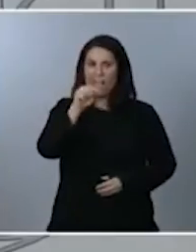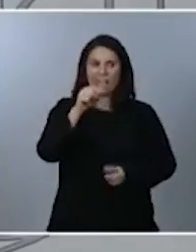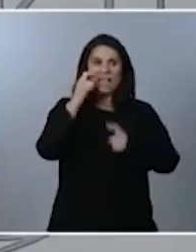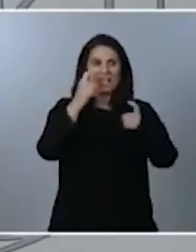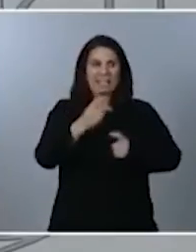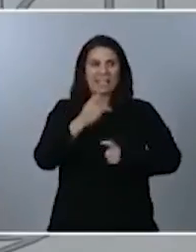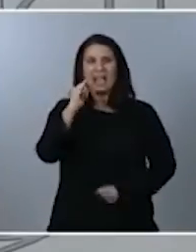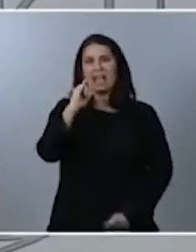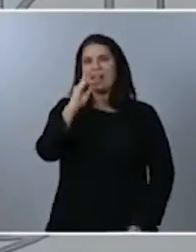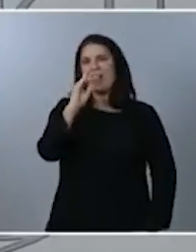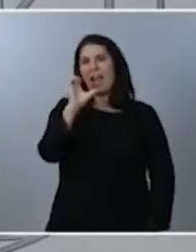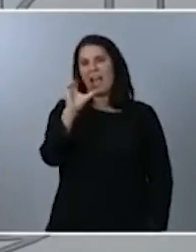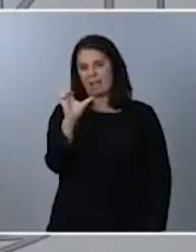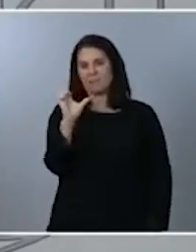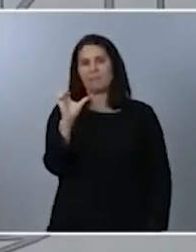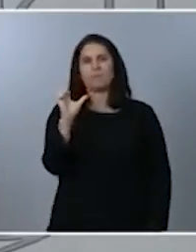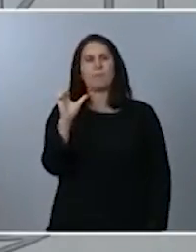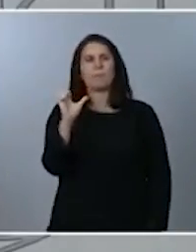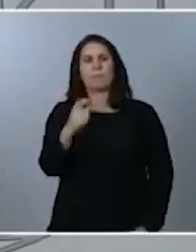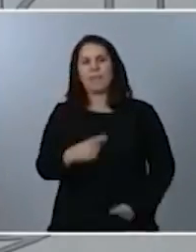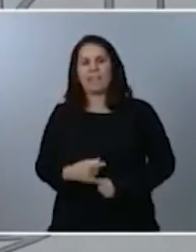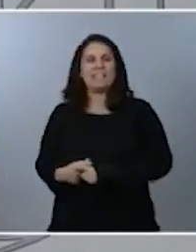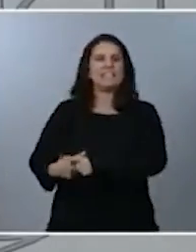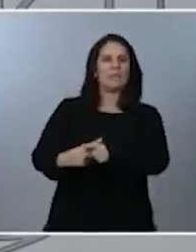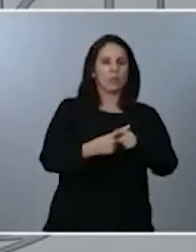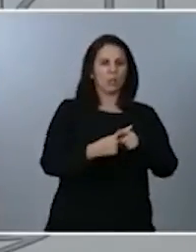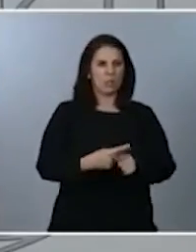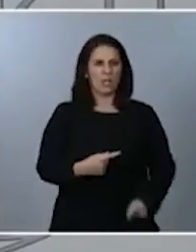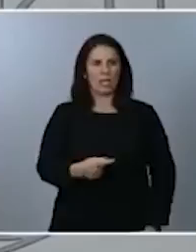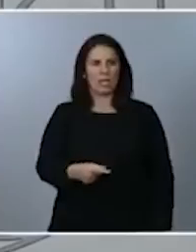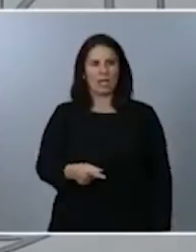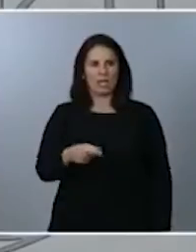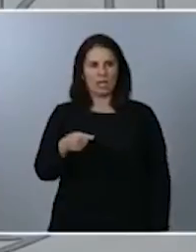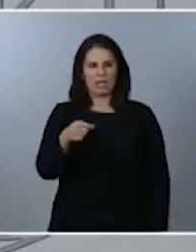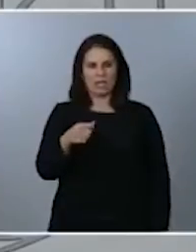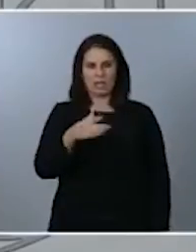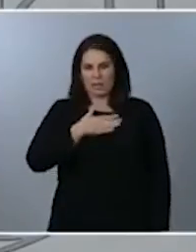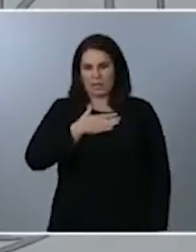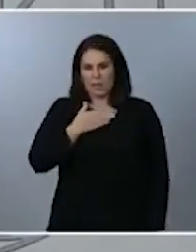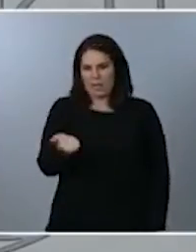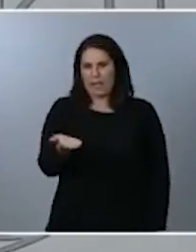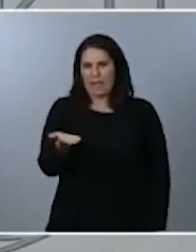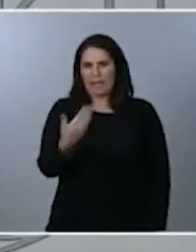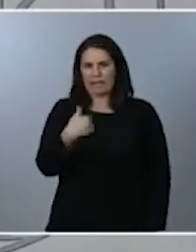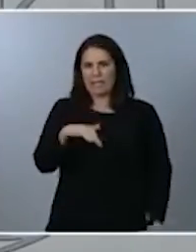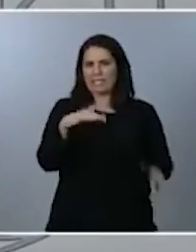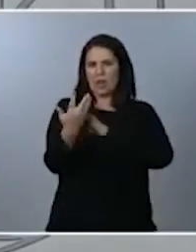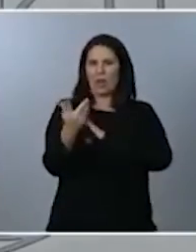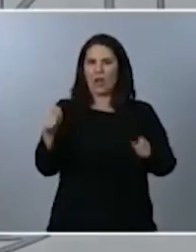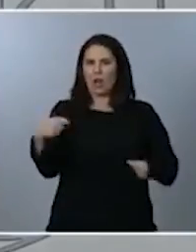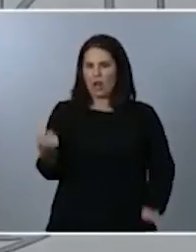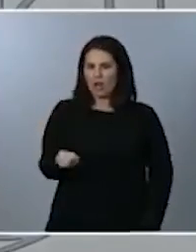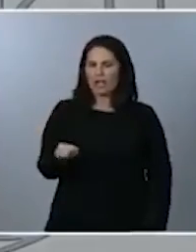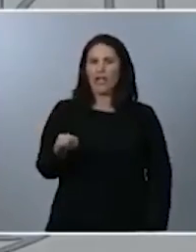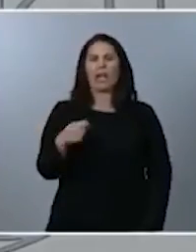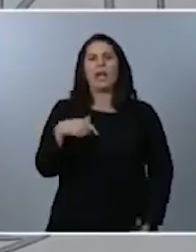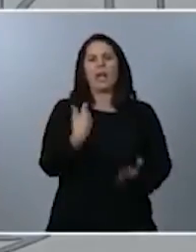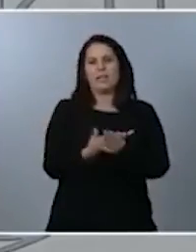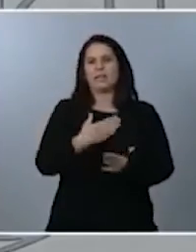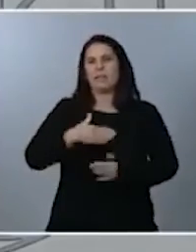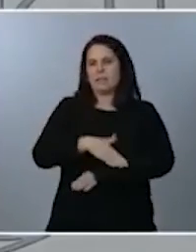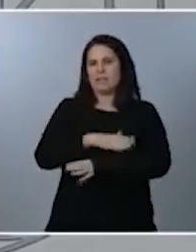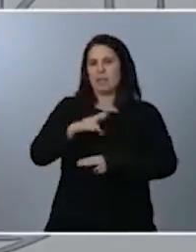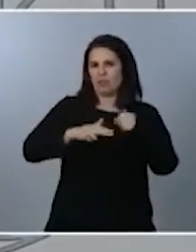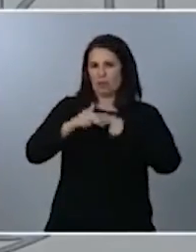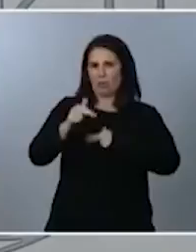a distribuir los fondos de la transición ecológica y el propio Ministerio de Fomento, los